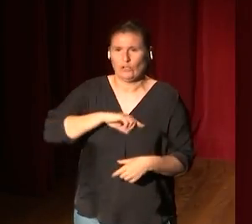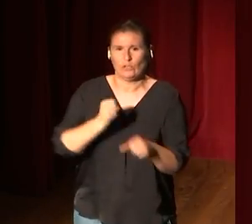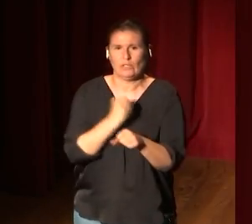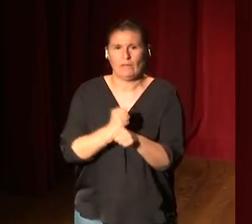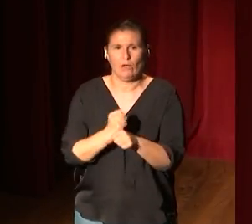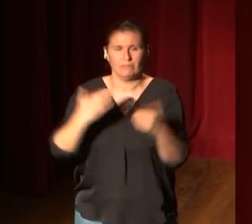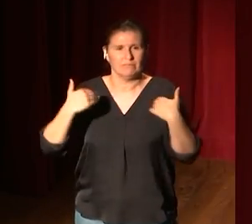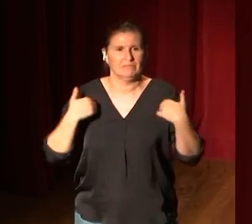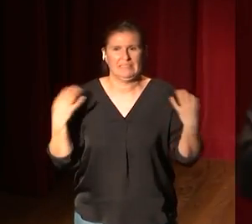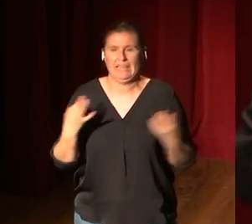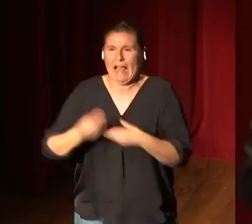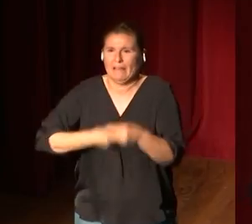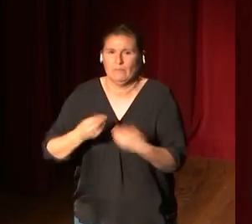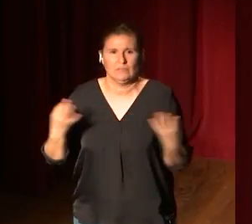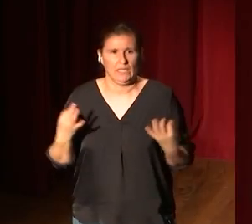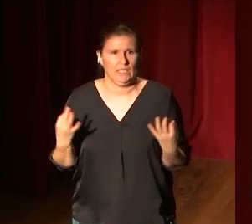y qué hacemos.